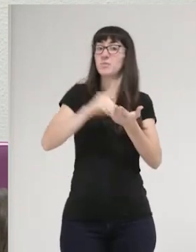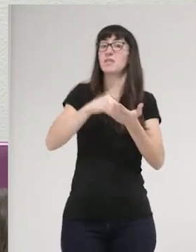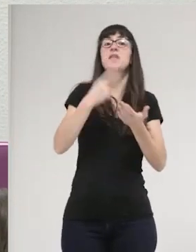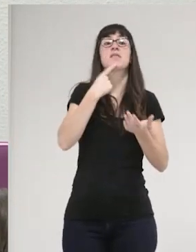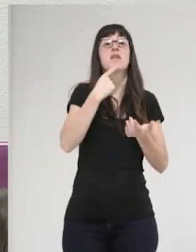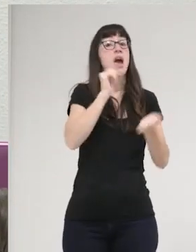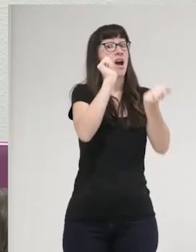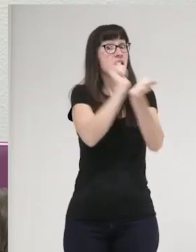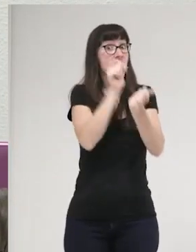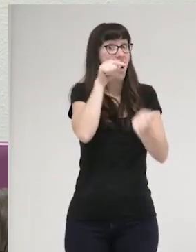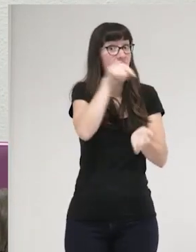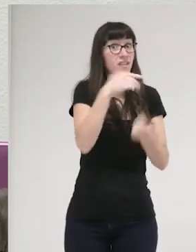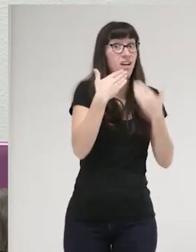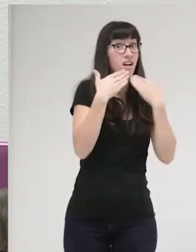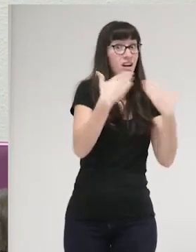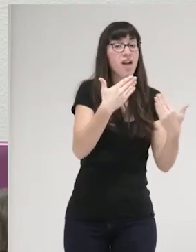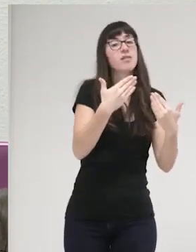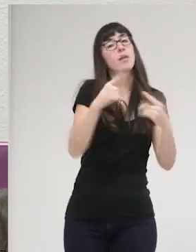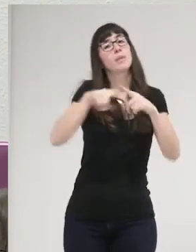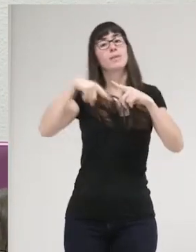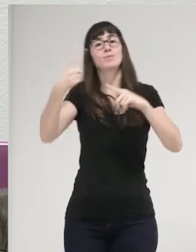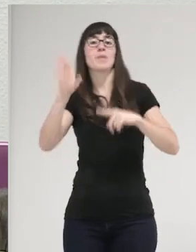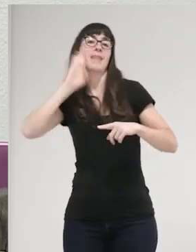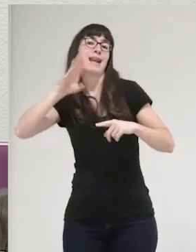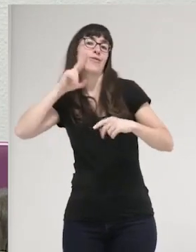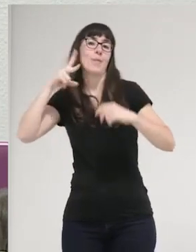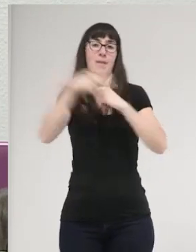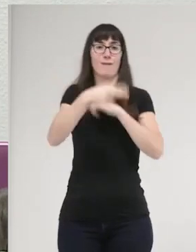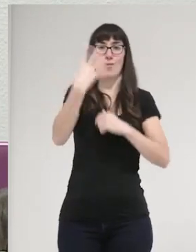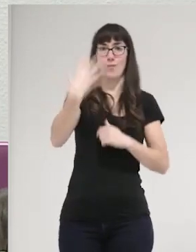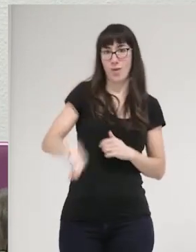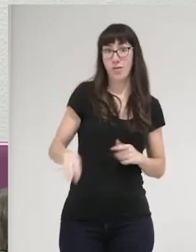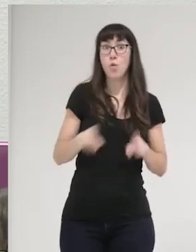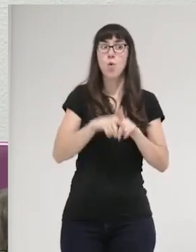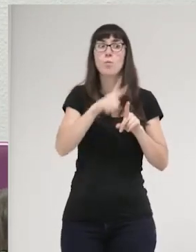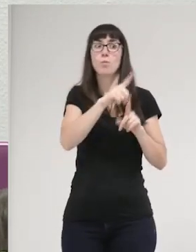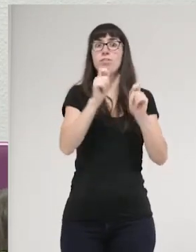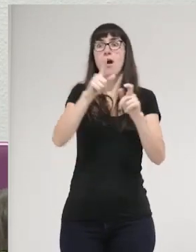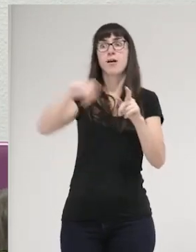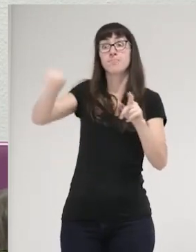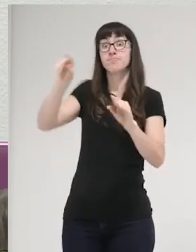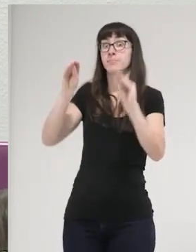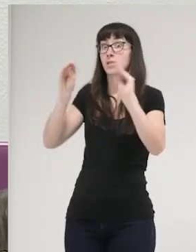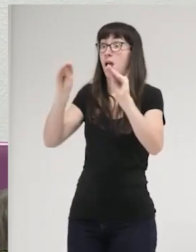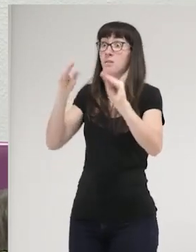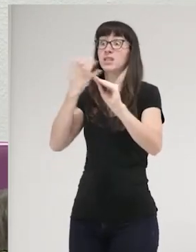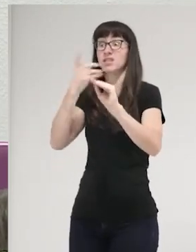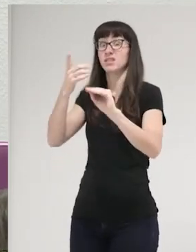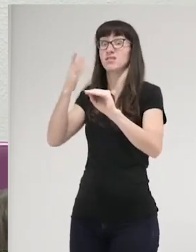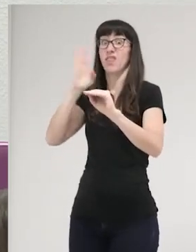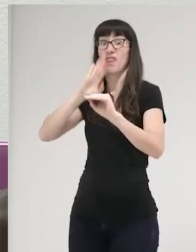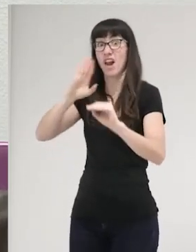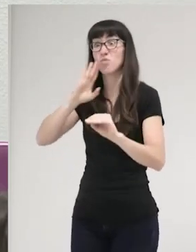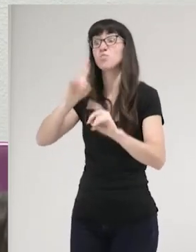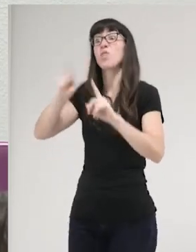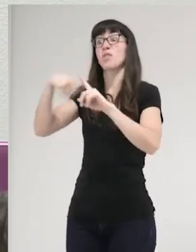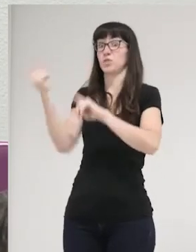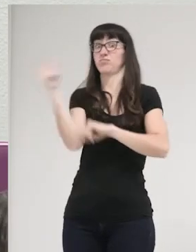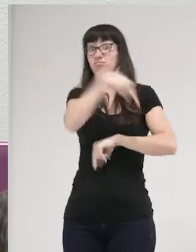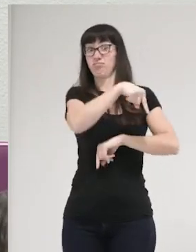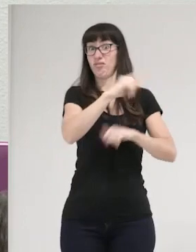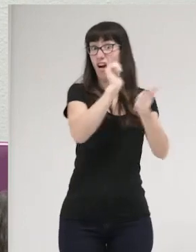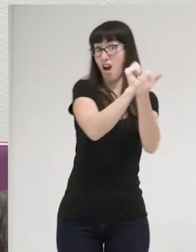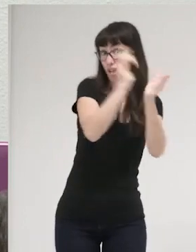de la cárcel, sirve para prevenir el delito, para decir, cuidado, ¿no?, si haces esto, te puede pasar esto, ¿no? O sea, realmente,